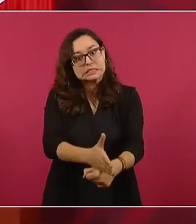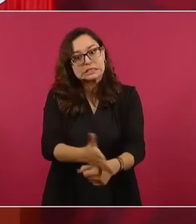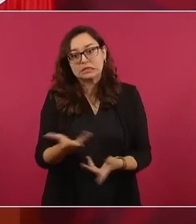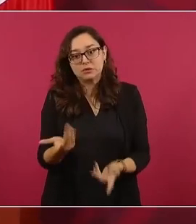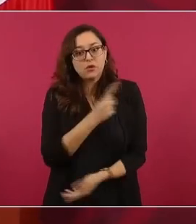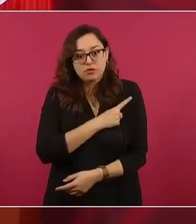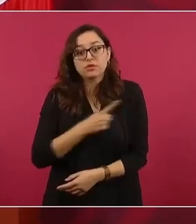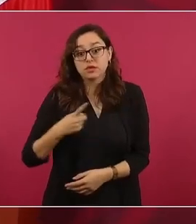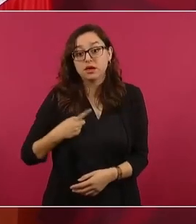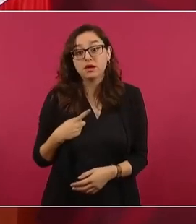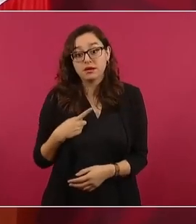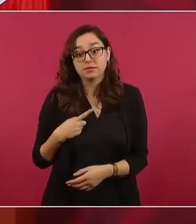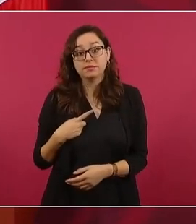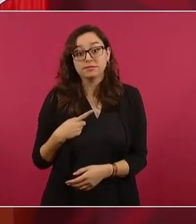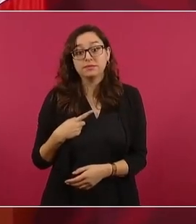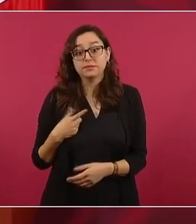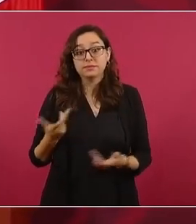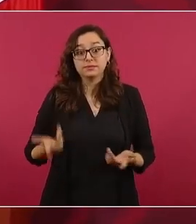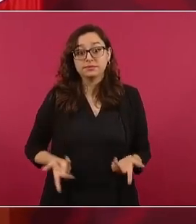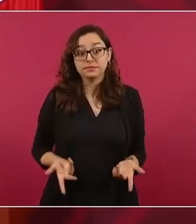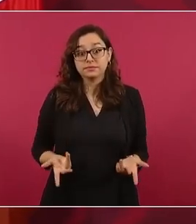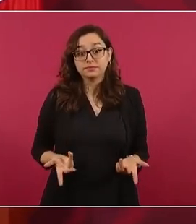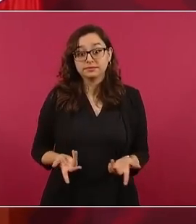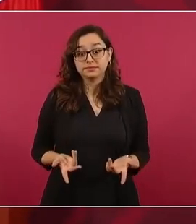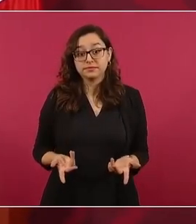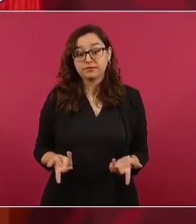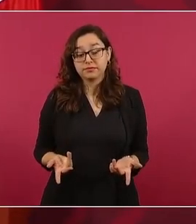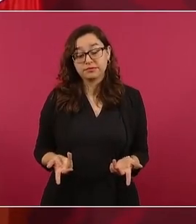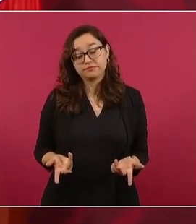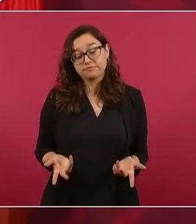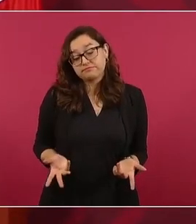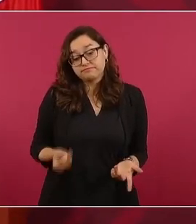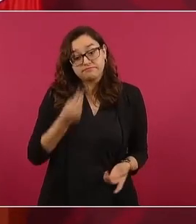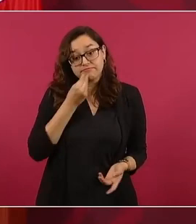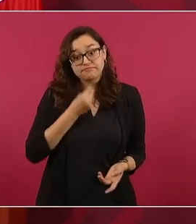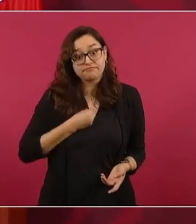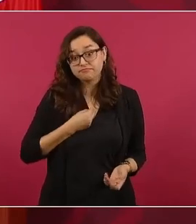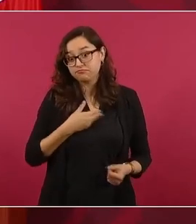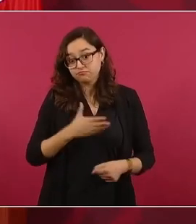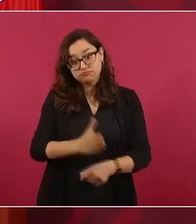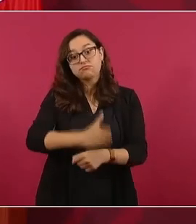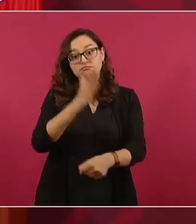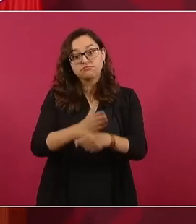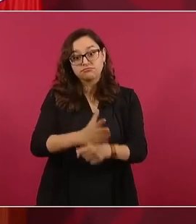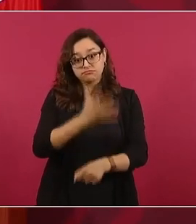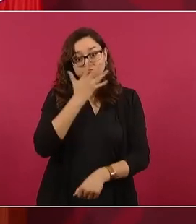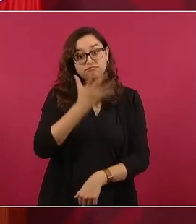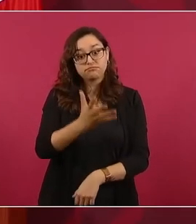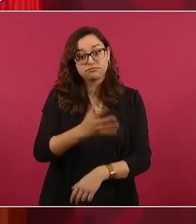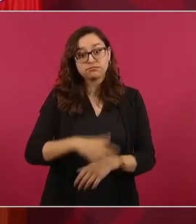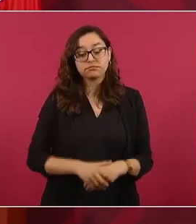Y lo de don Erick, pues también